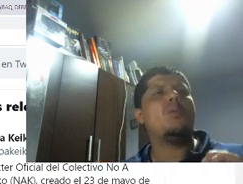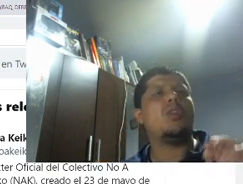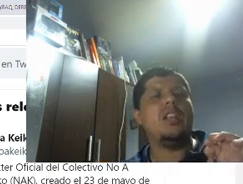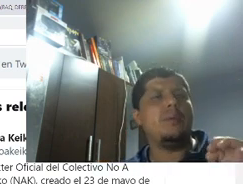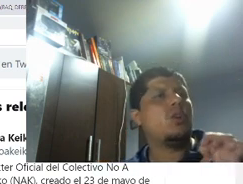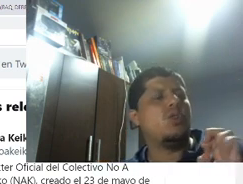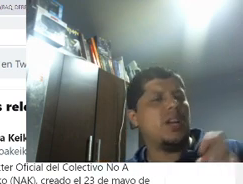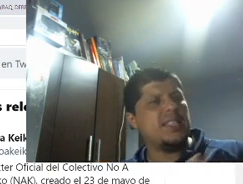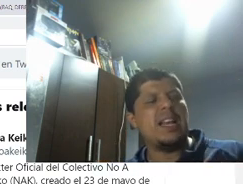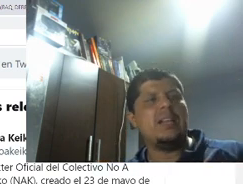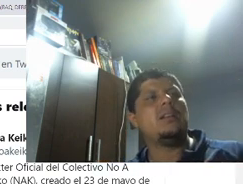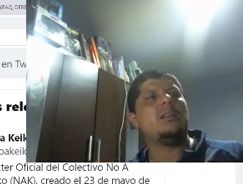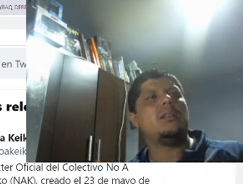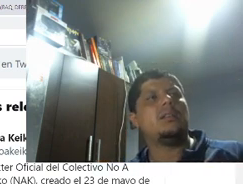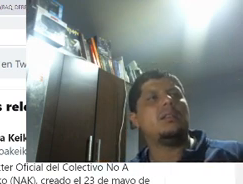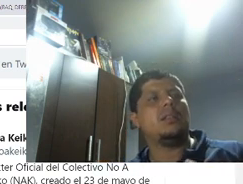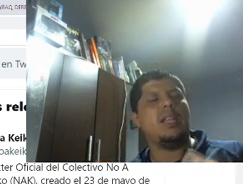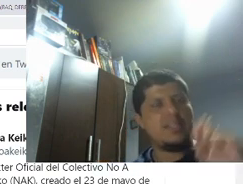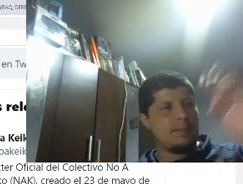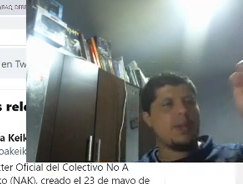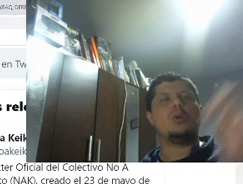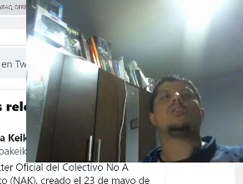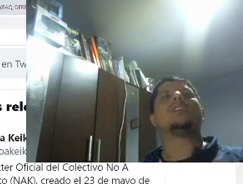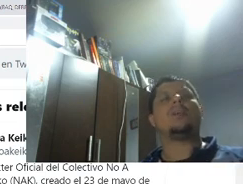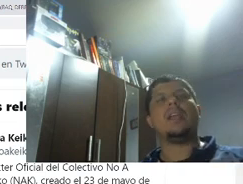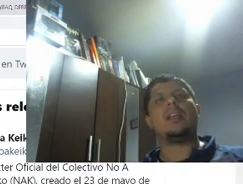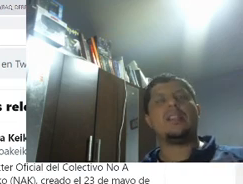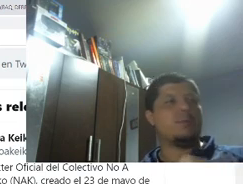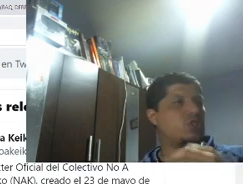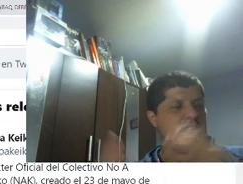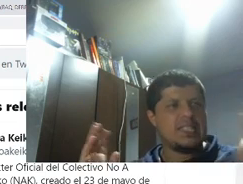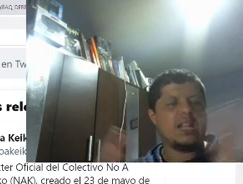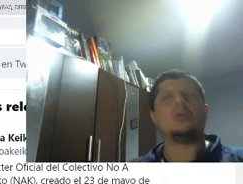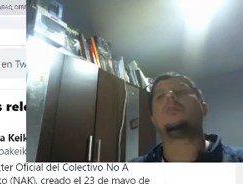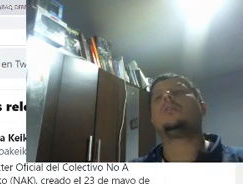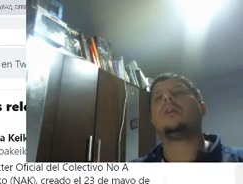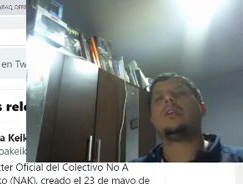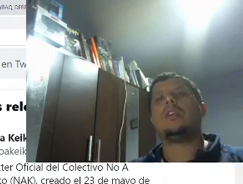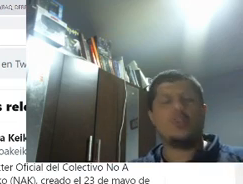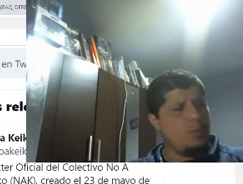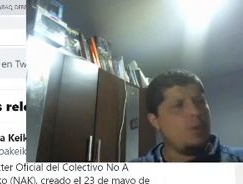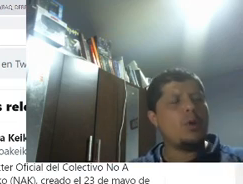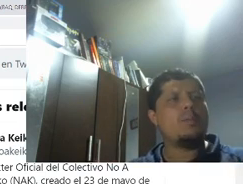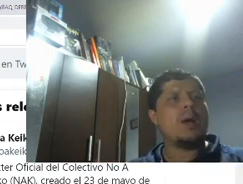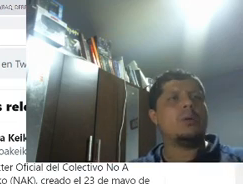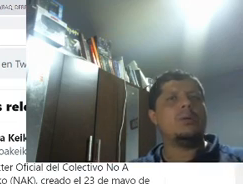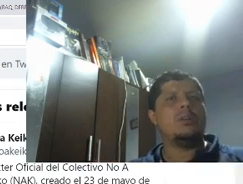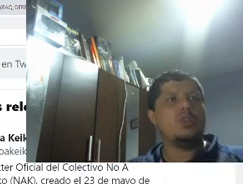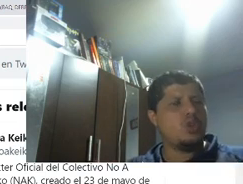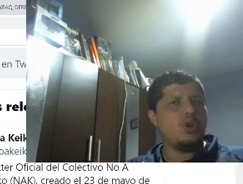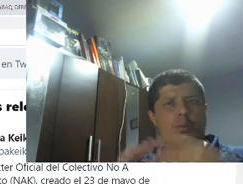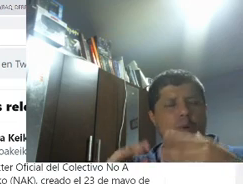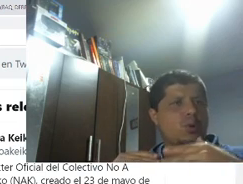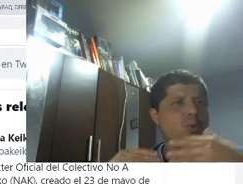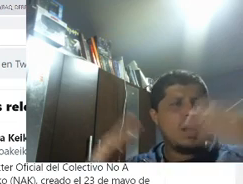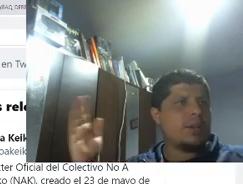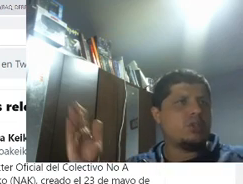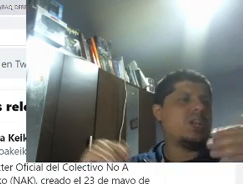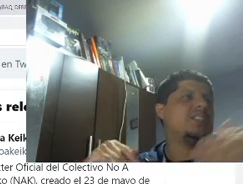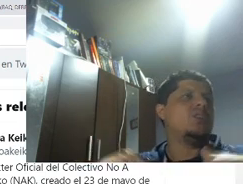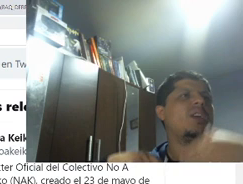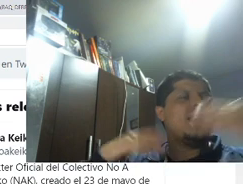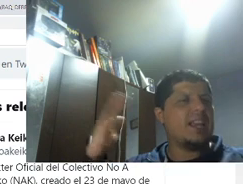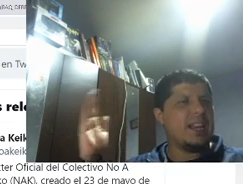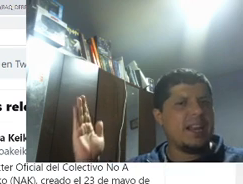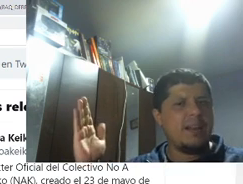preocupado por el nivel congresal de este periodo que se viene, que estamos iniciando, ¿no? Estoy muy preocupado, y no solo por una